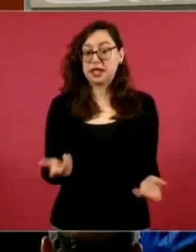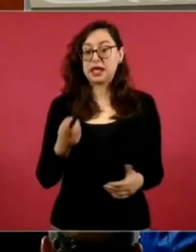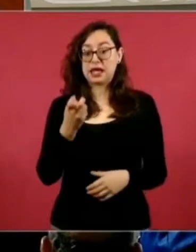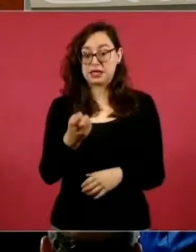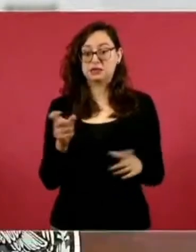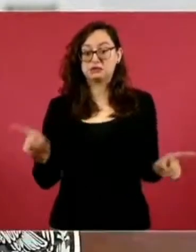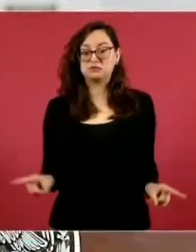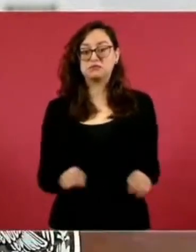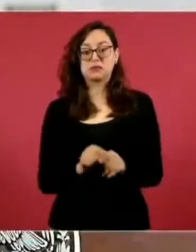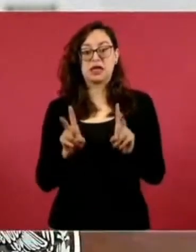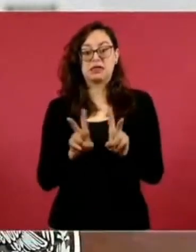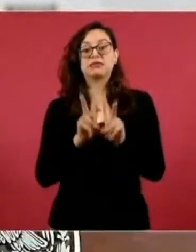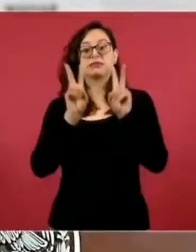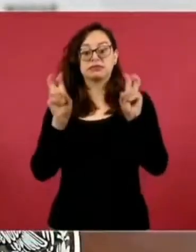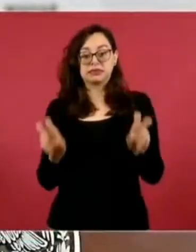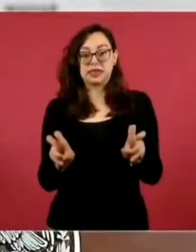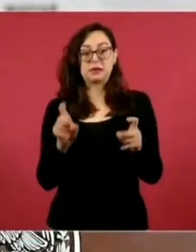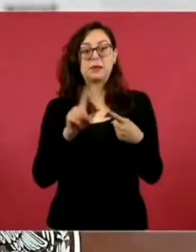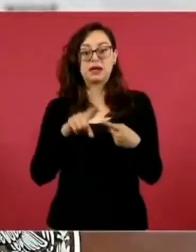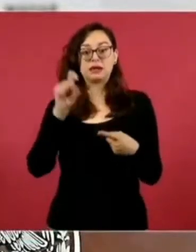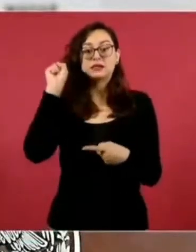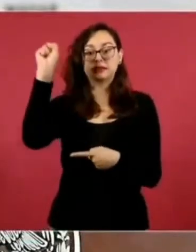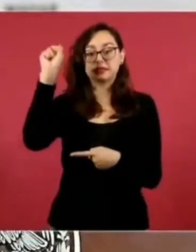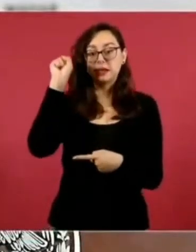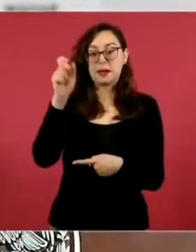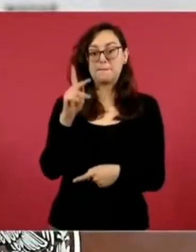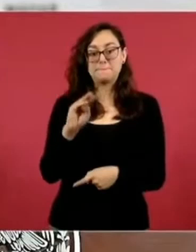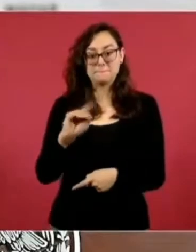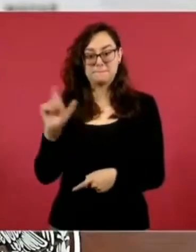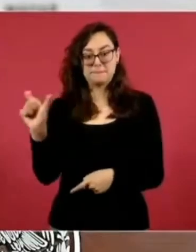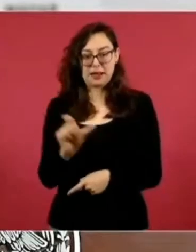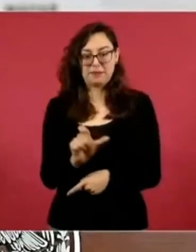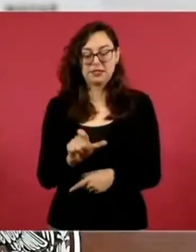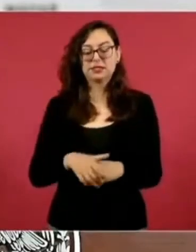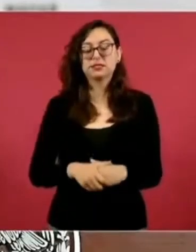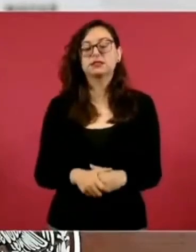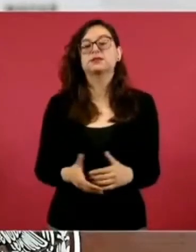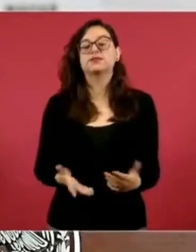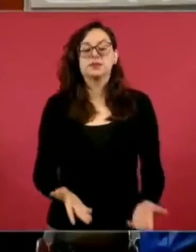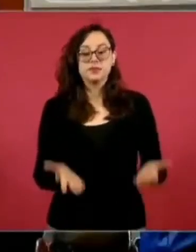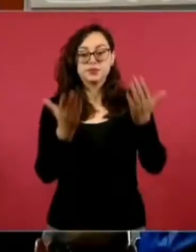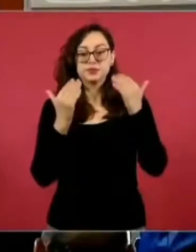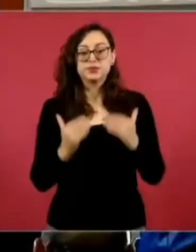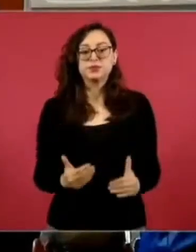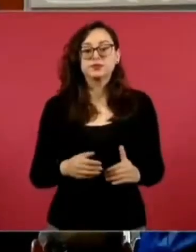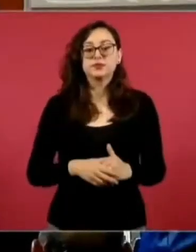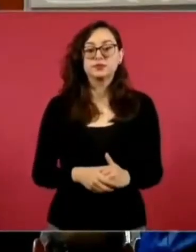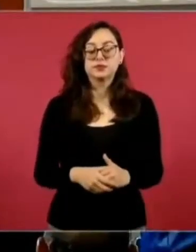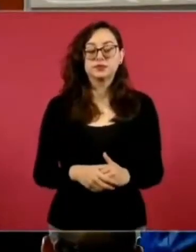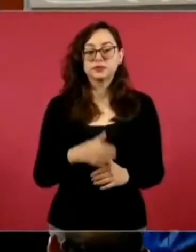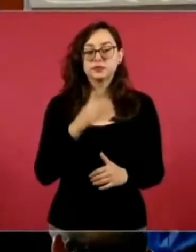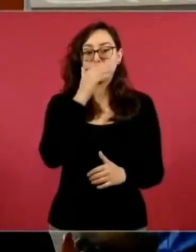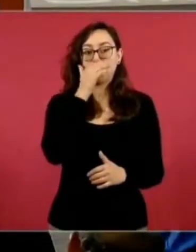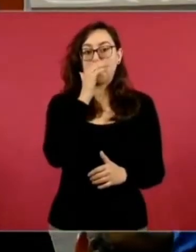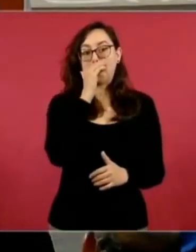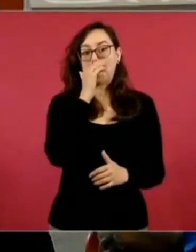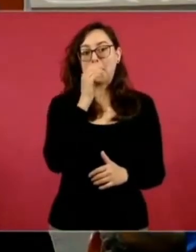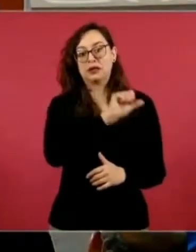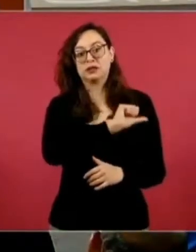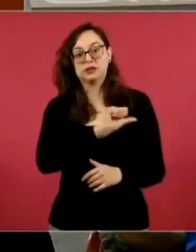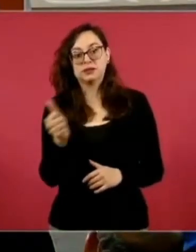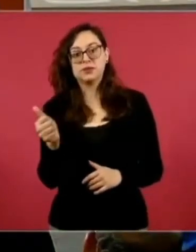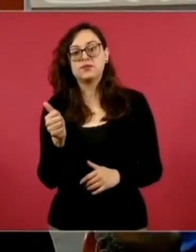corresponde al caso del Sindicato de Trabajadores Petroleros. Por la otra, también comentar sobre otro asunto